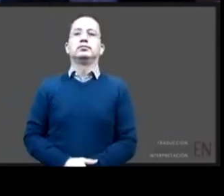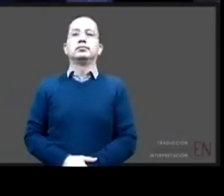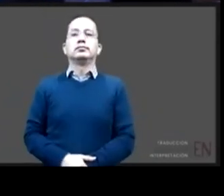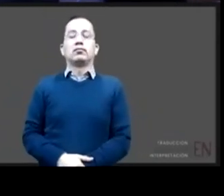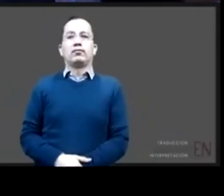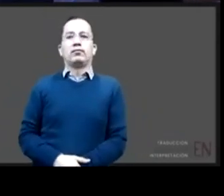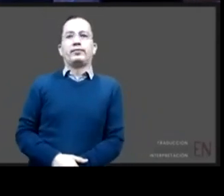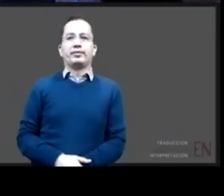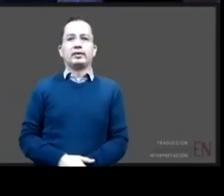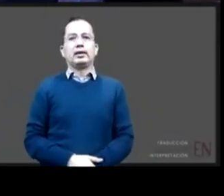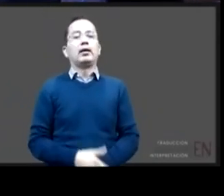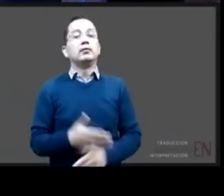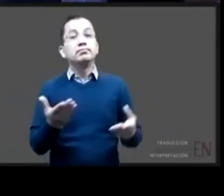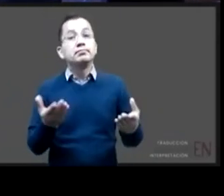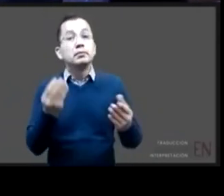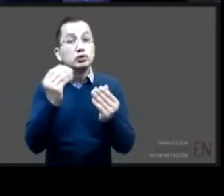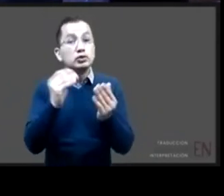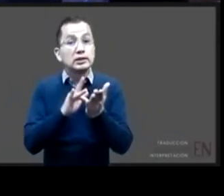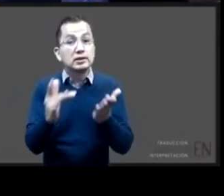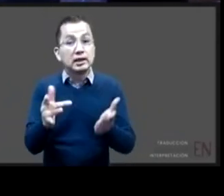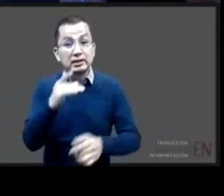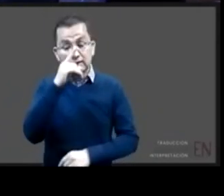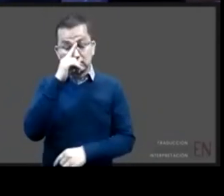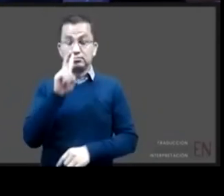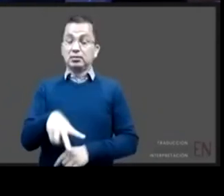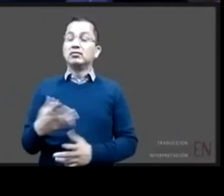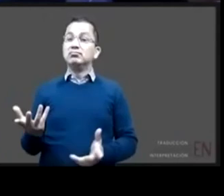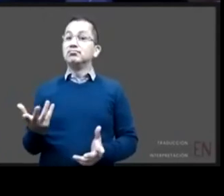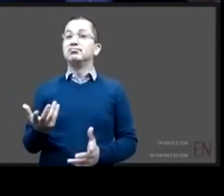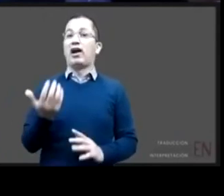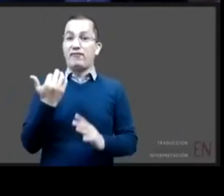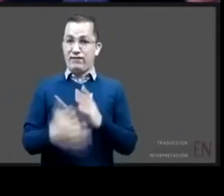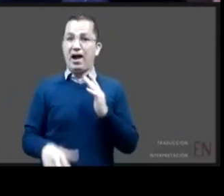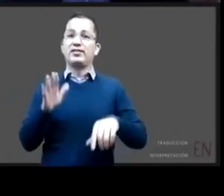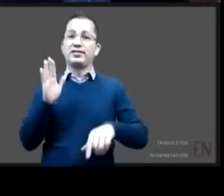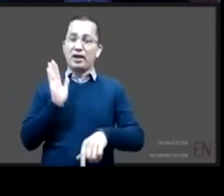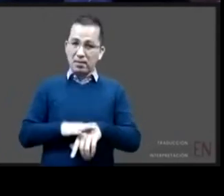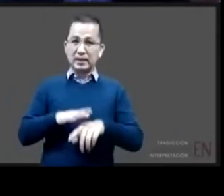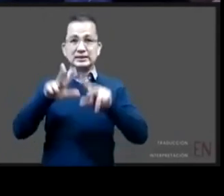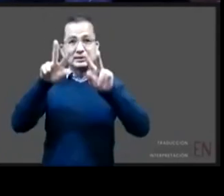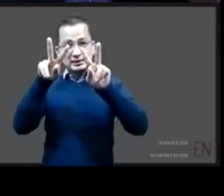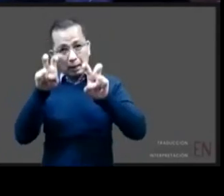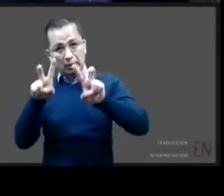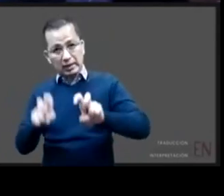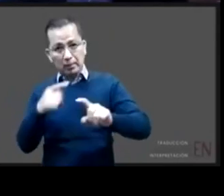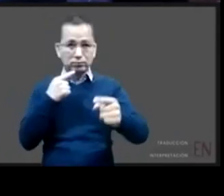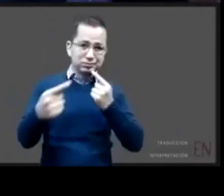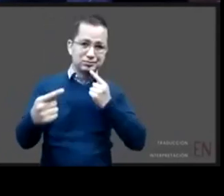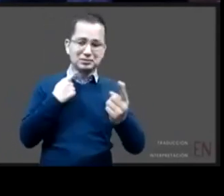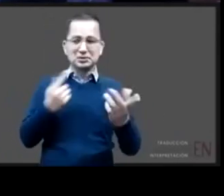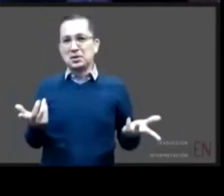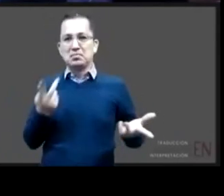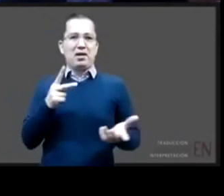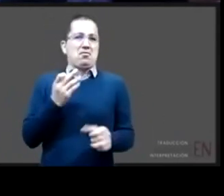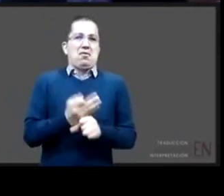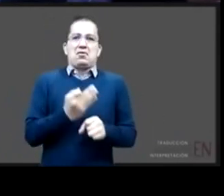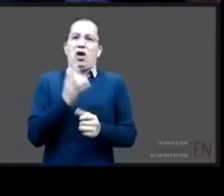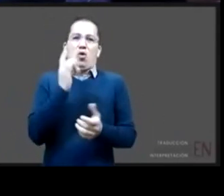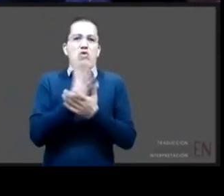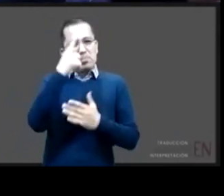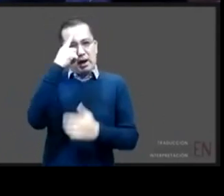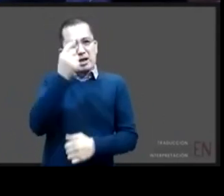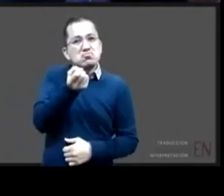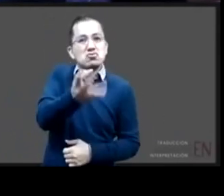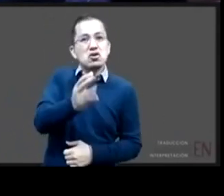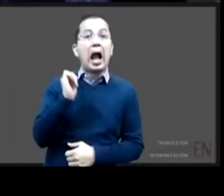muchas gracias se nos quedan muchísimos temas en el tintero esto es para abrir boca el conversatorio se queda aquí en